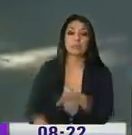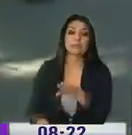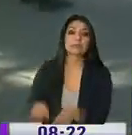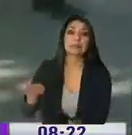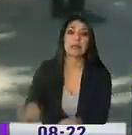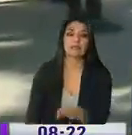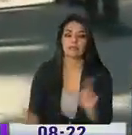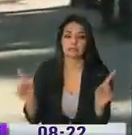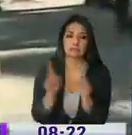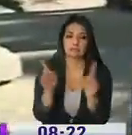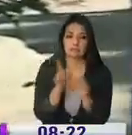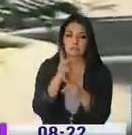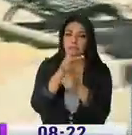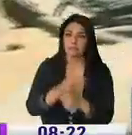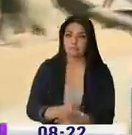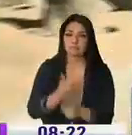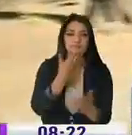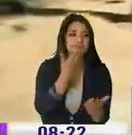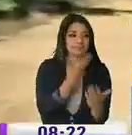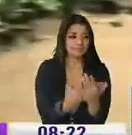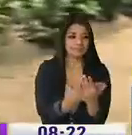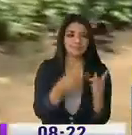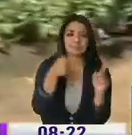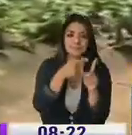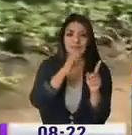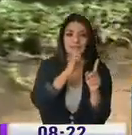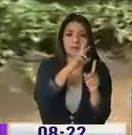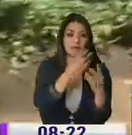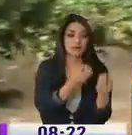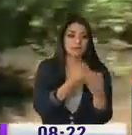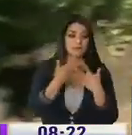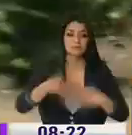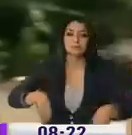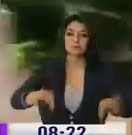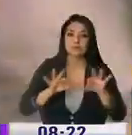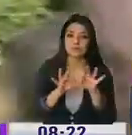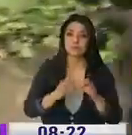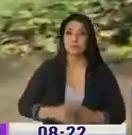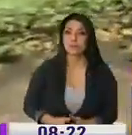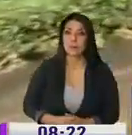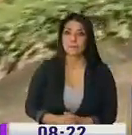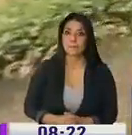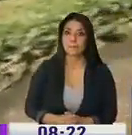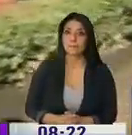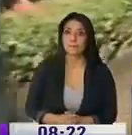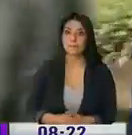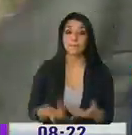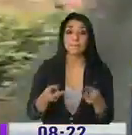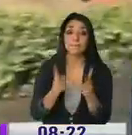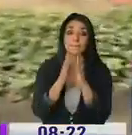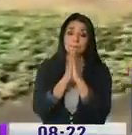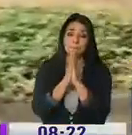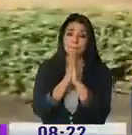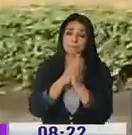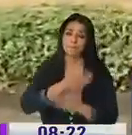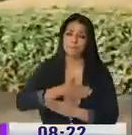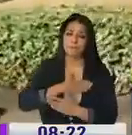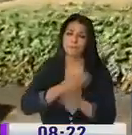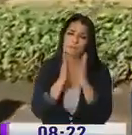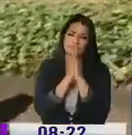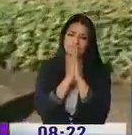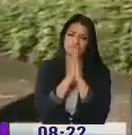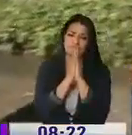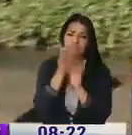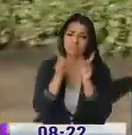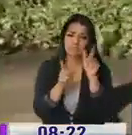plantas especialmente. Así es. Muchísimas gracias, Eduardo, por esa información importante que nos dan. Y sobre todo ese llamado de atención a la ciudadanía